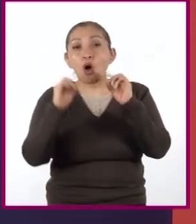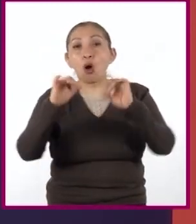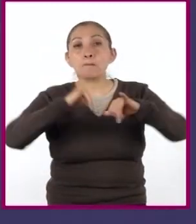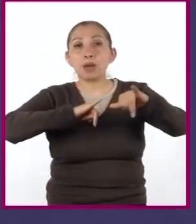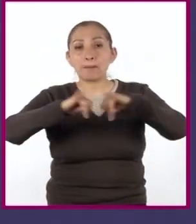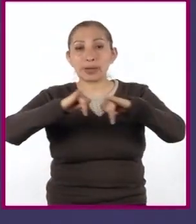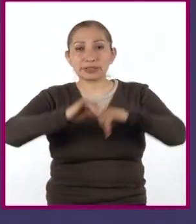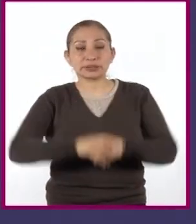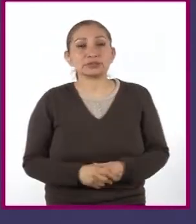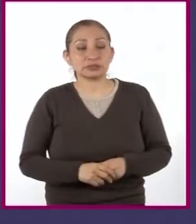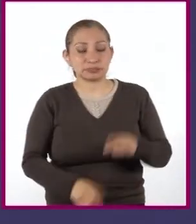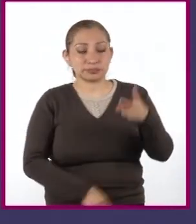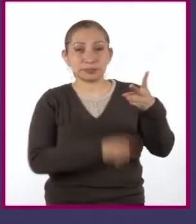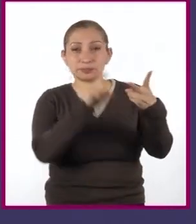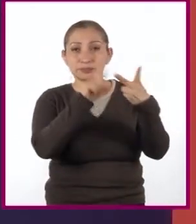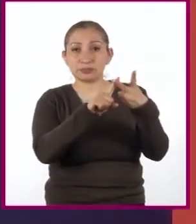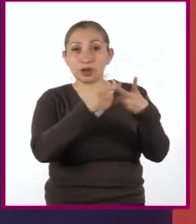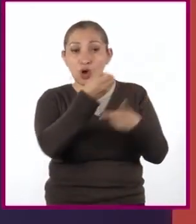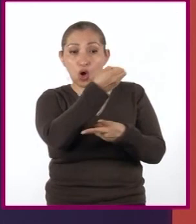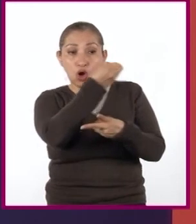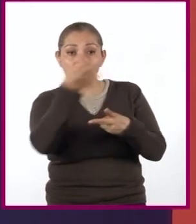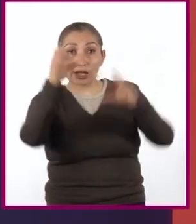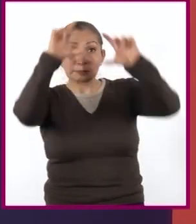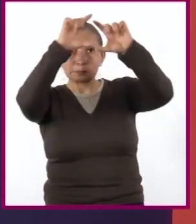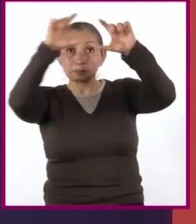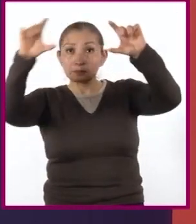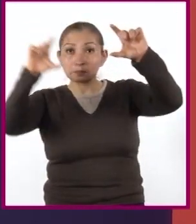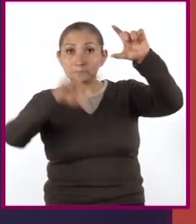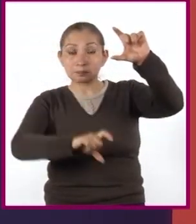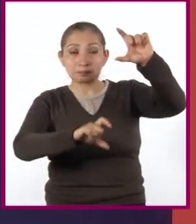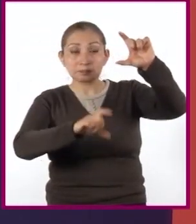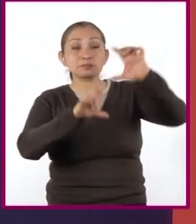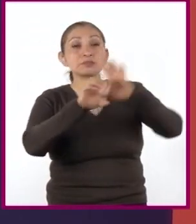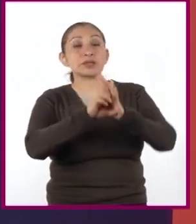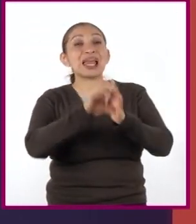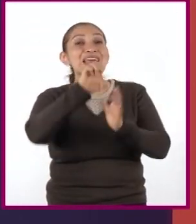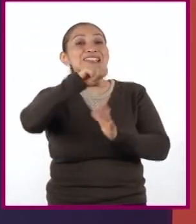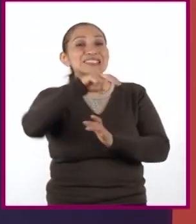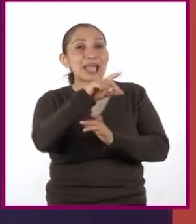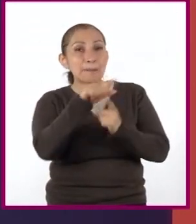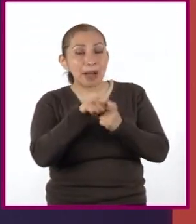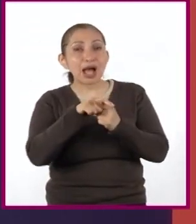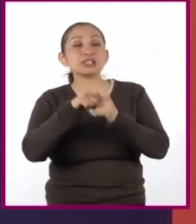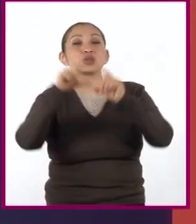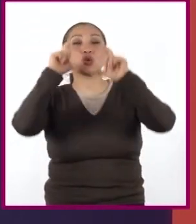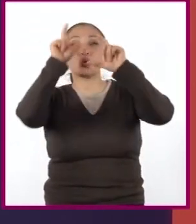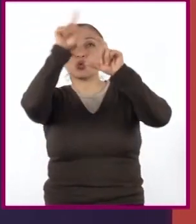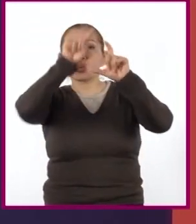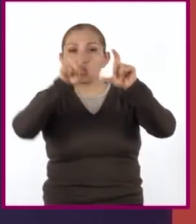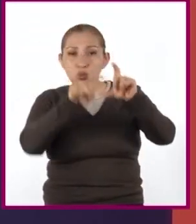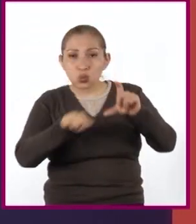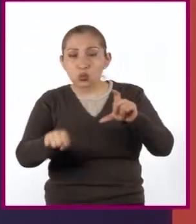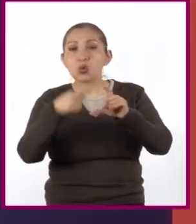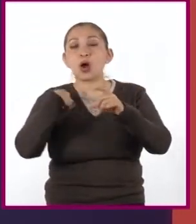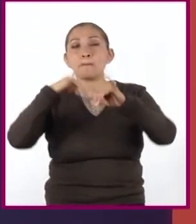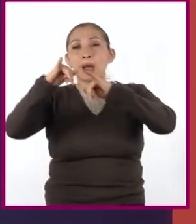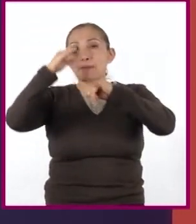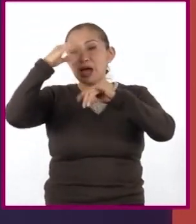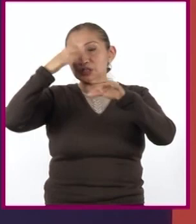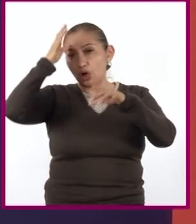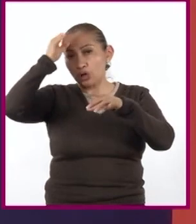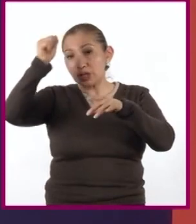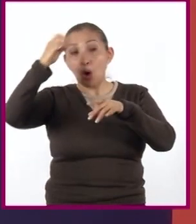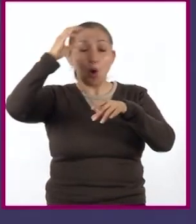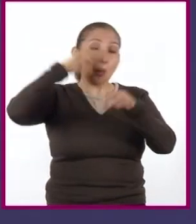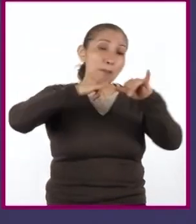mapas. 2. Organizadores textuales como los esquemas, los cuadros sinópticos, los mapas conceptuales